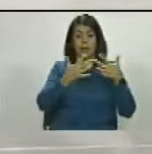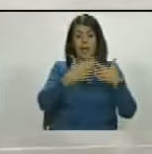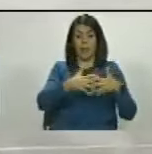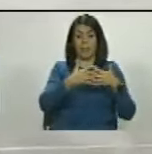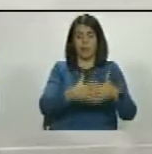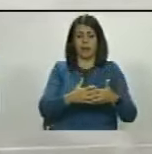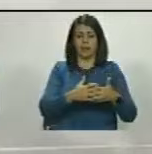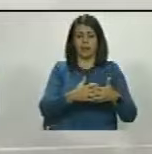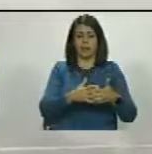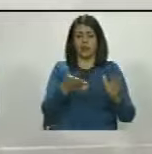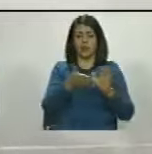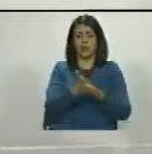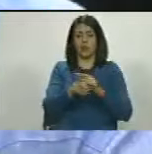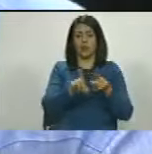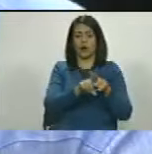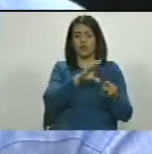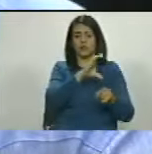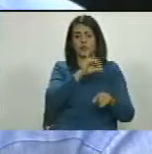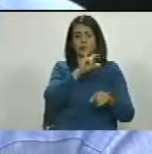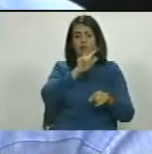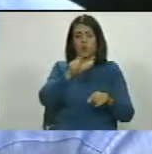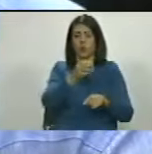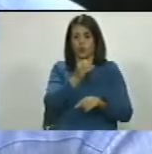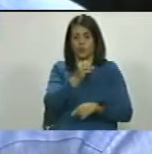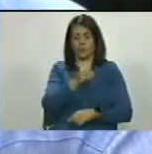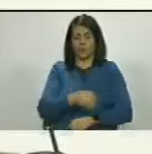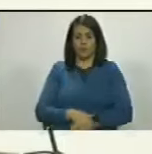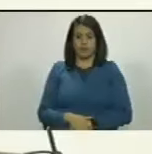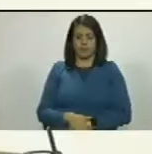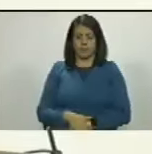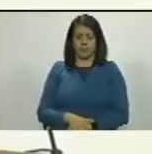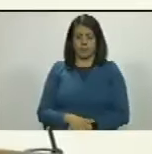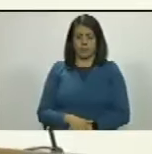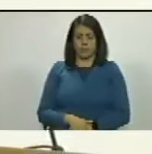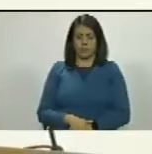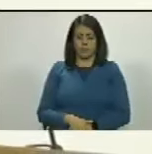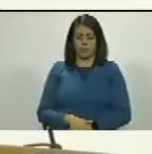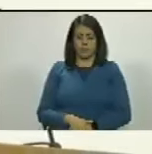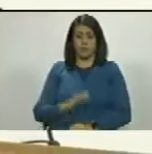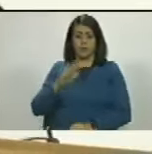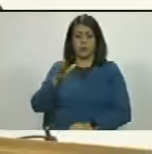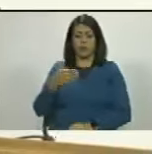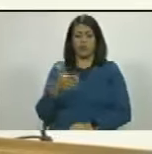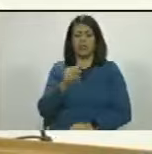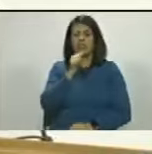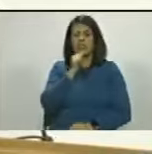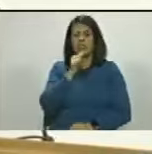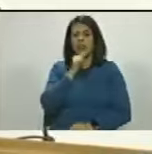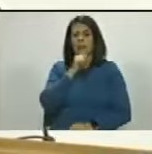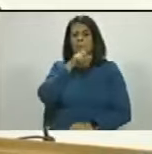una empresa como CITGO. Después señalar algunos actores